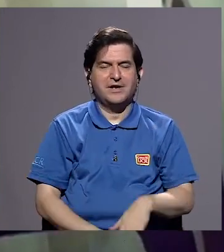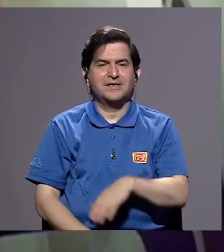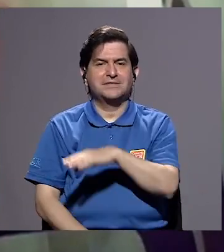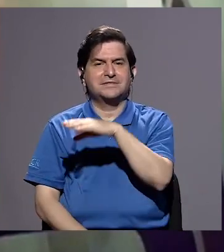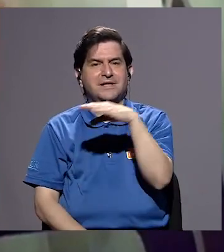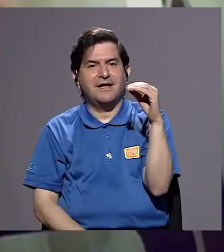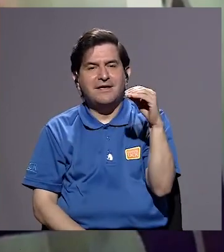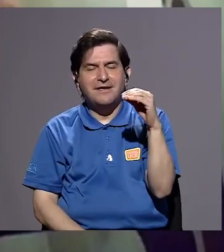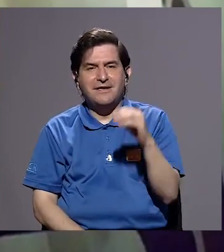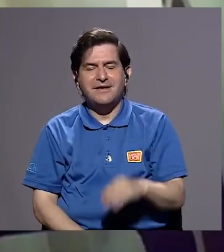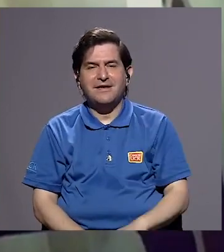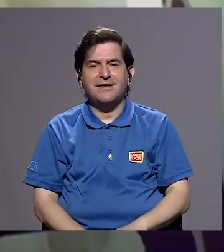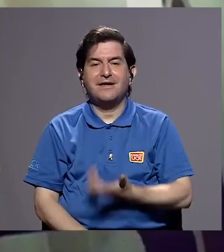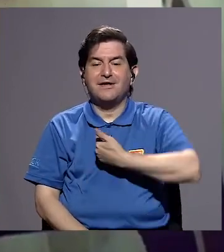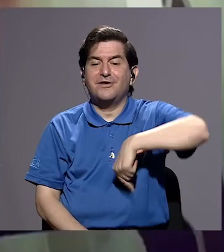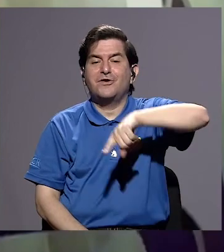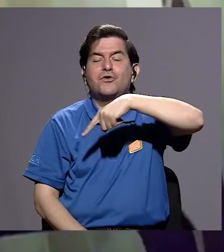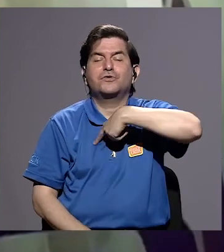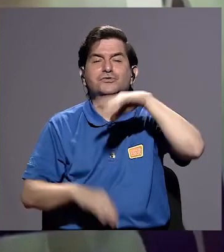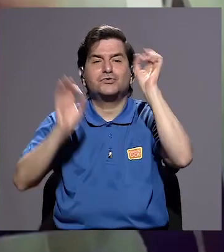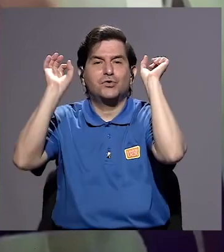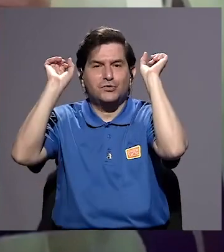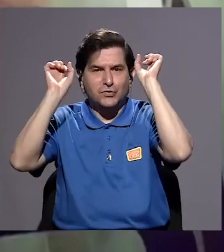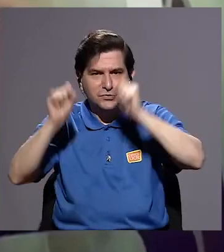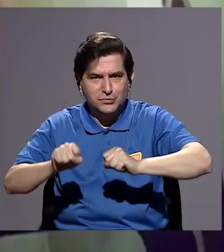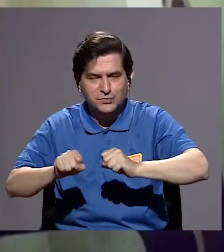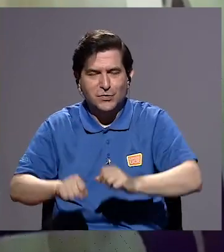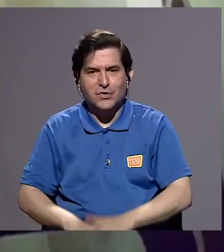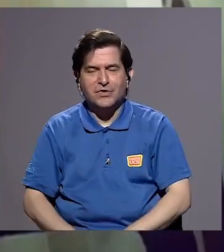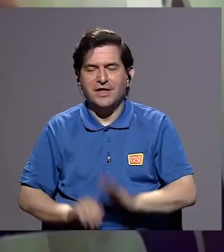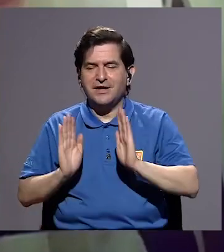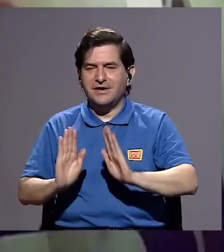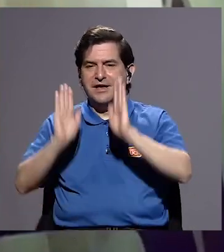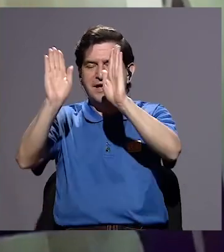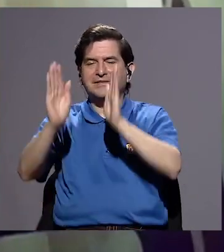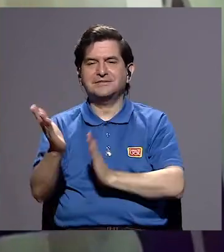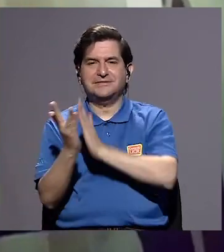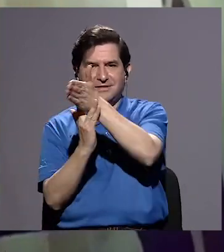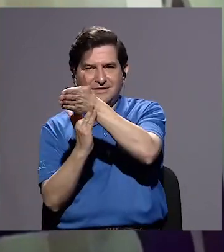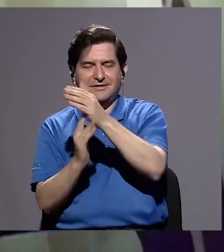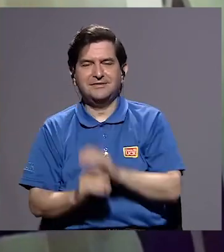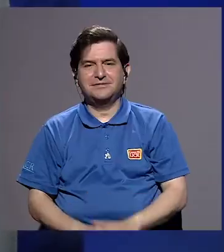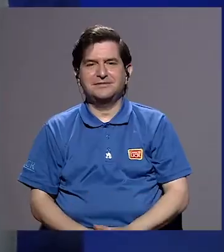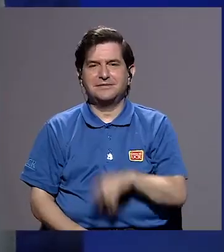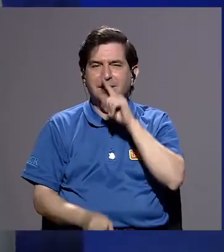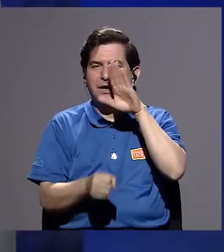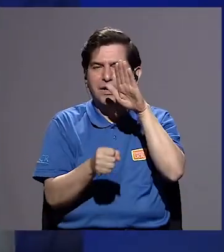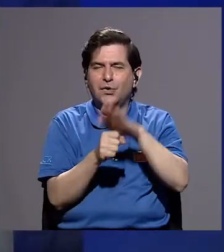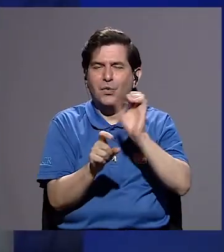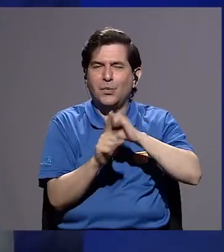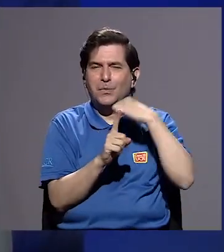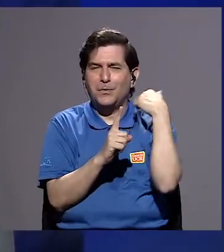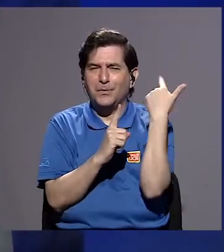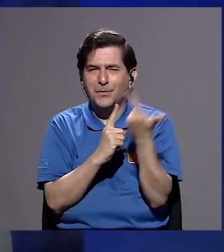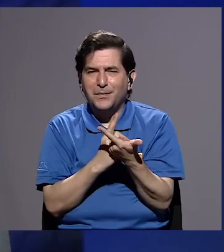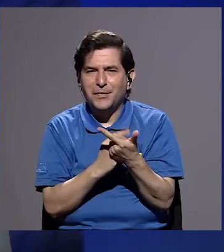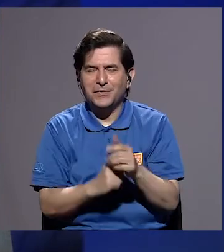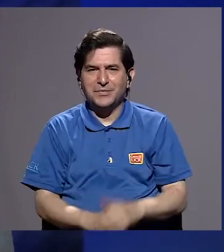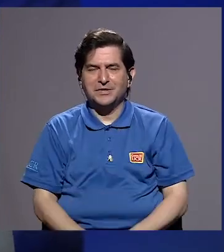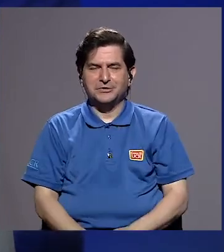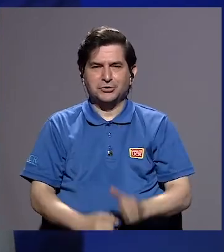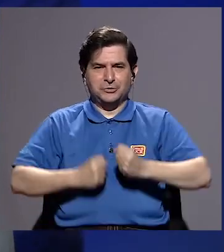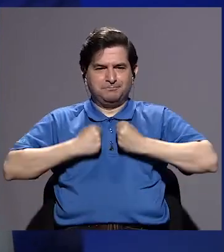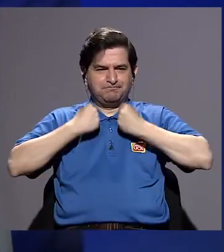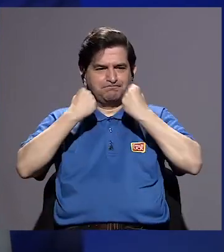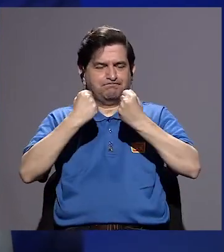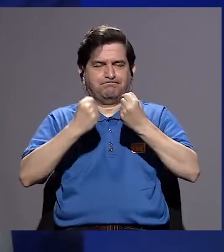tener buenos profesores para que nosotros podamos ser excelentes. Y un compromiso social hacia